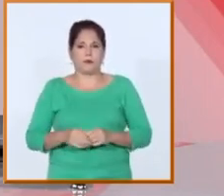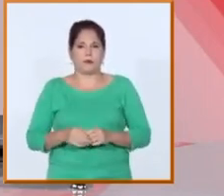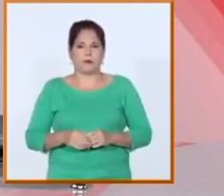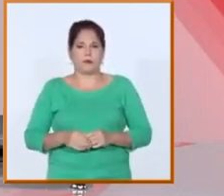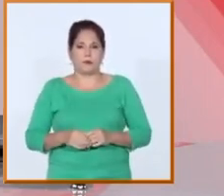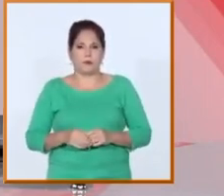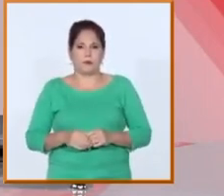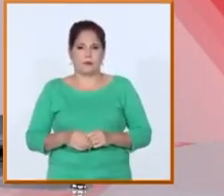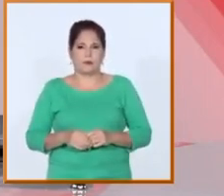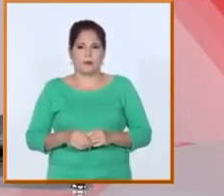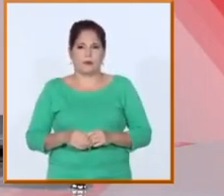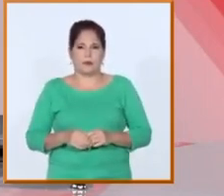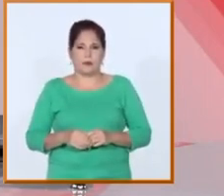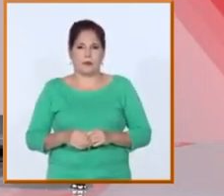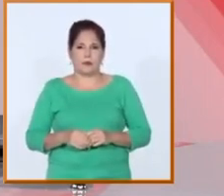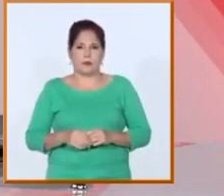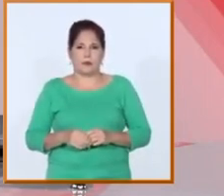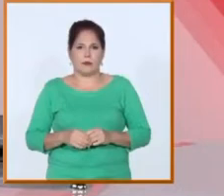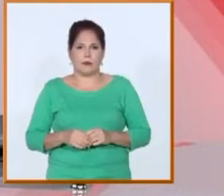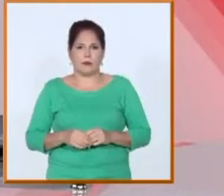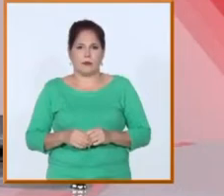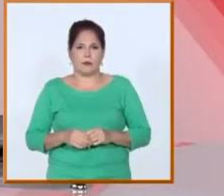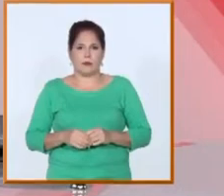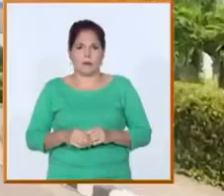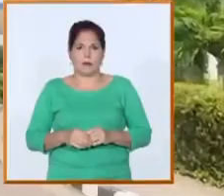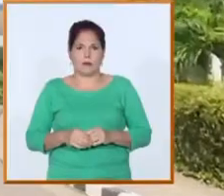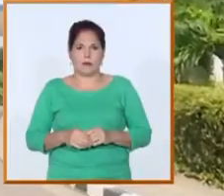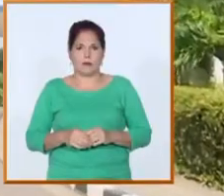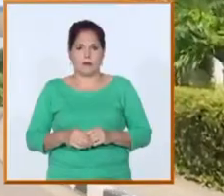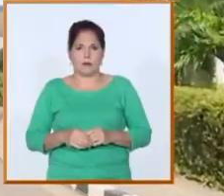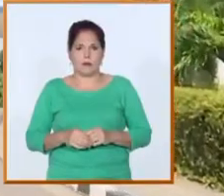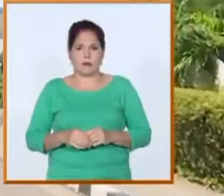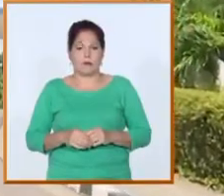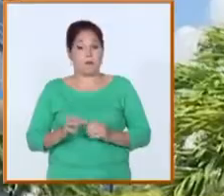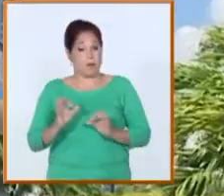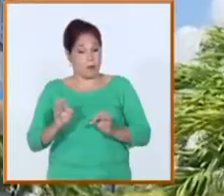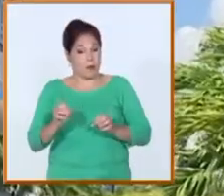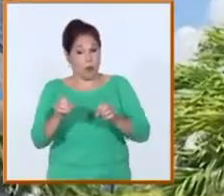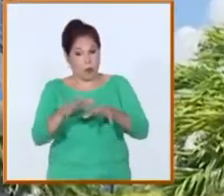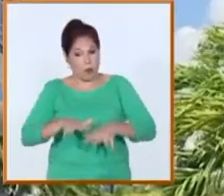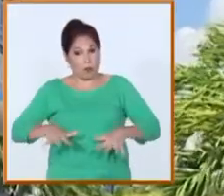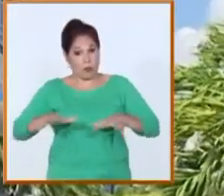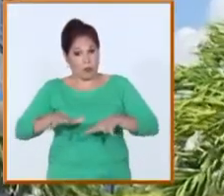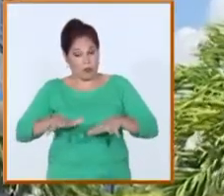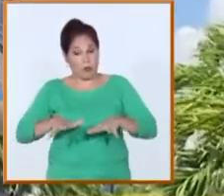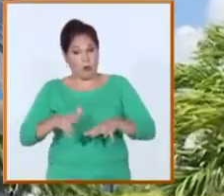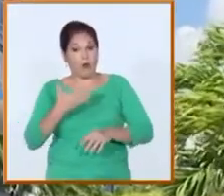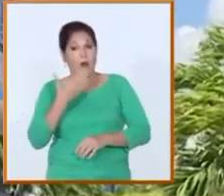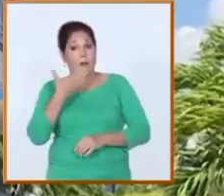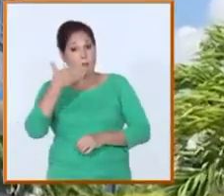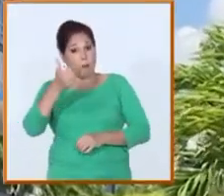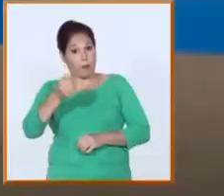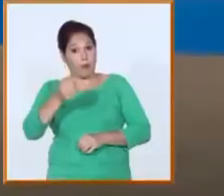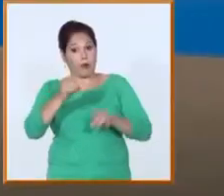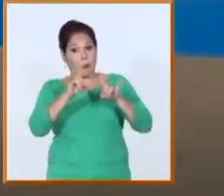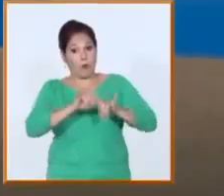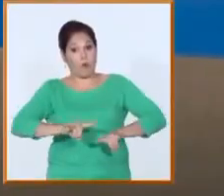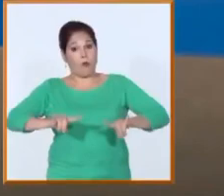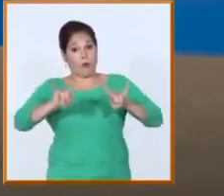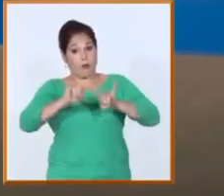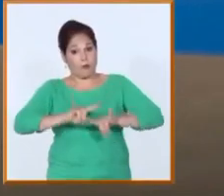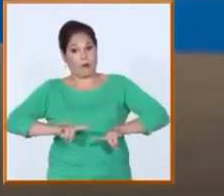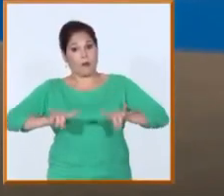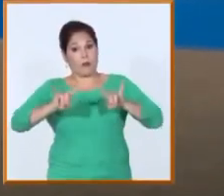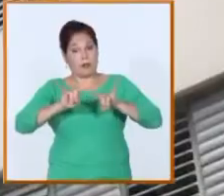institución de la educación superior al cubano proporcionar condiciones de vida de excelencia es prioridad para la